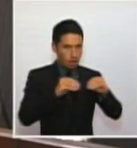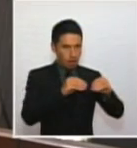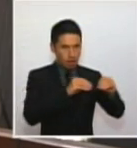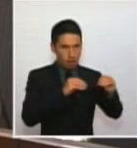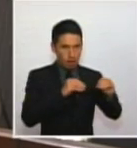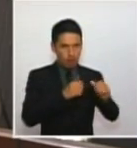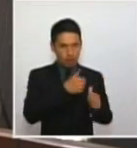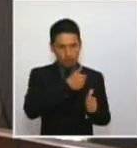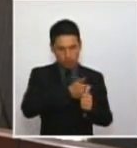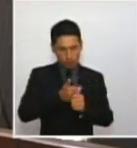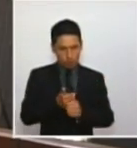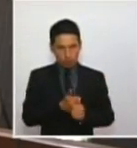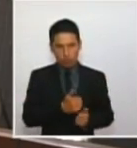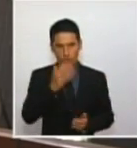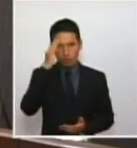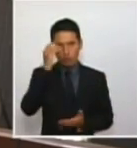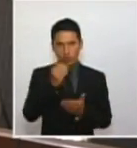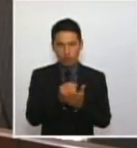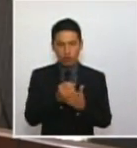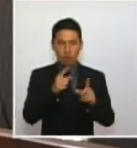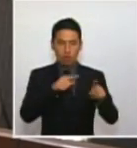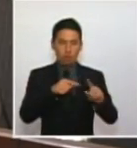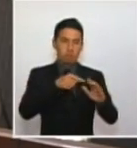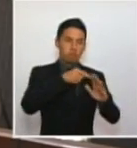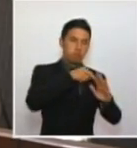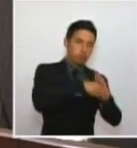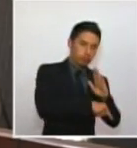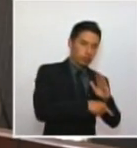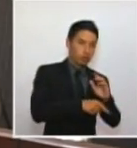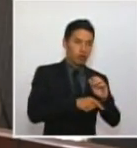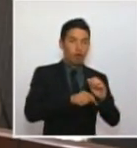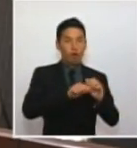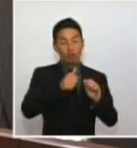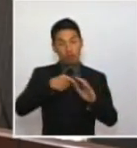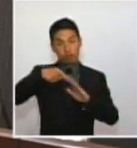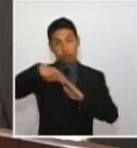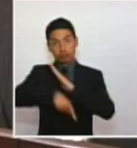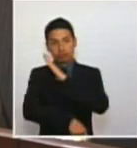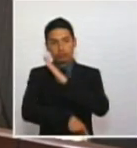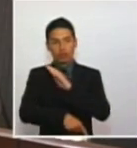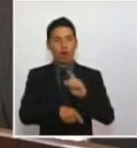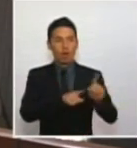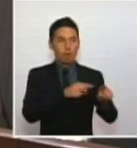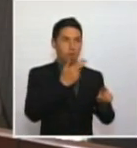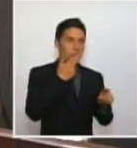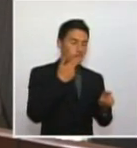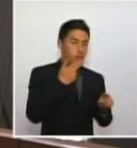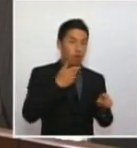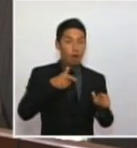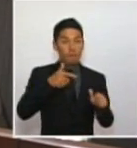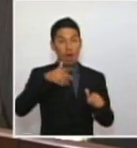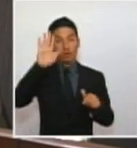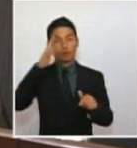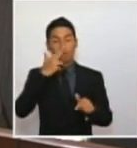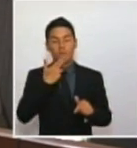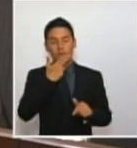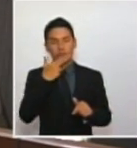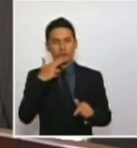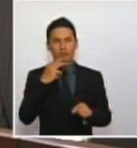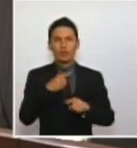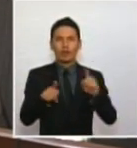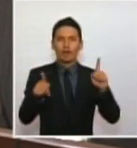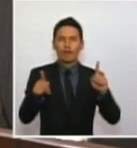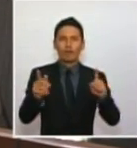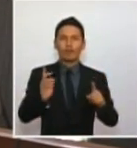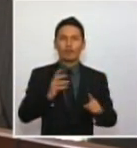unas más profundas que otras, unas más comprometidas que otras pero no nos hemos